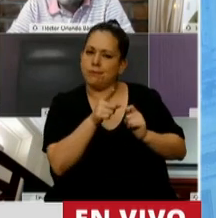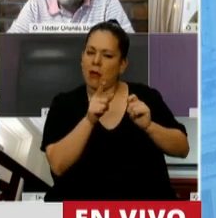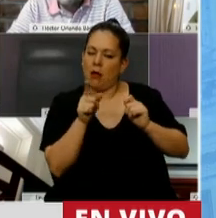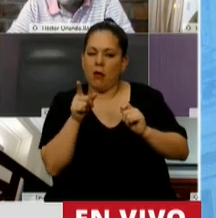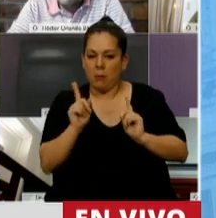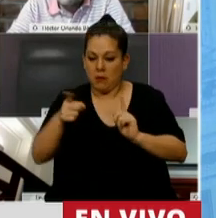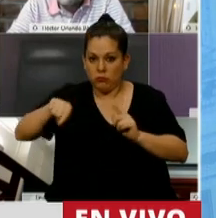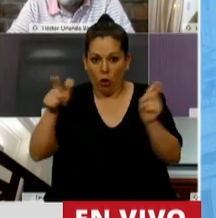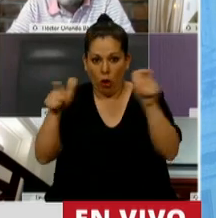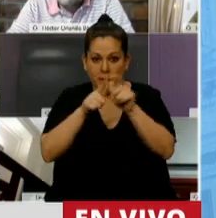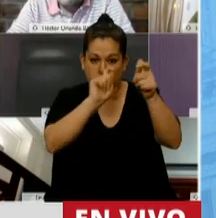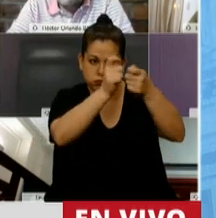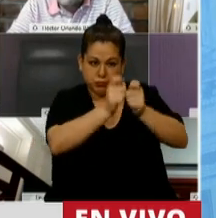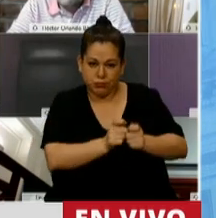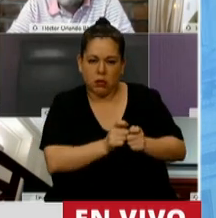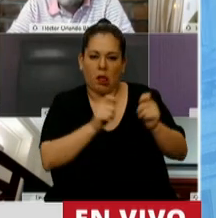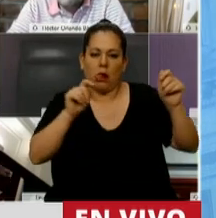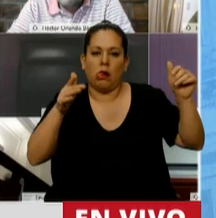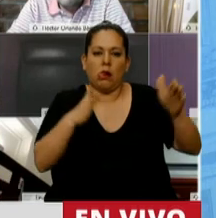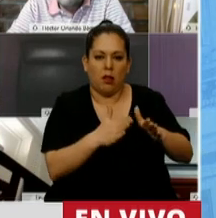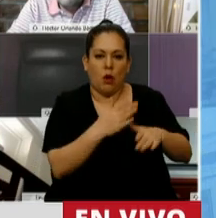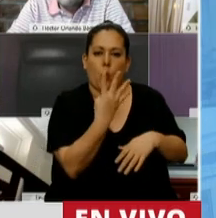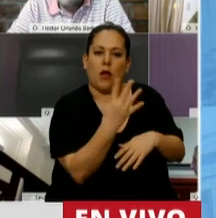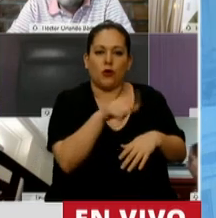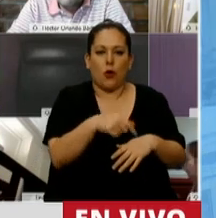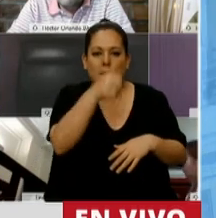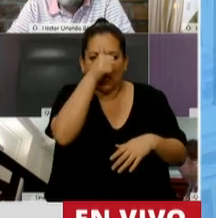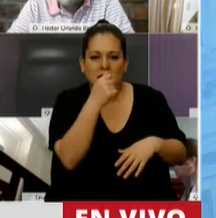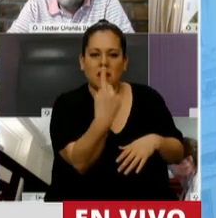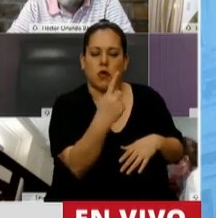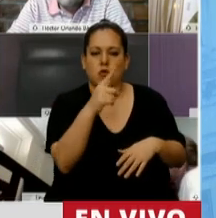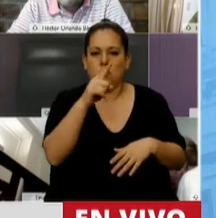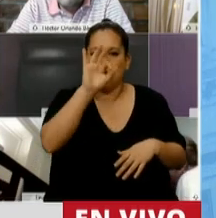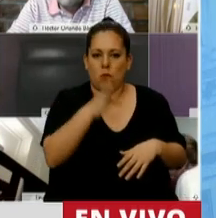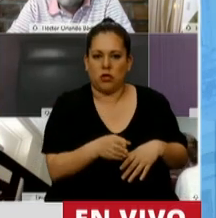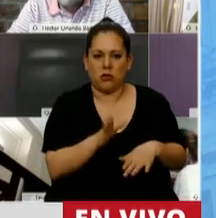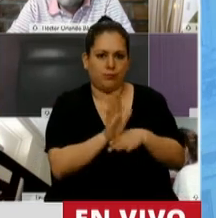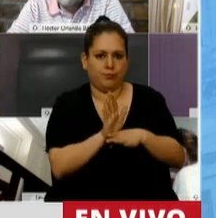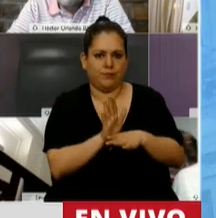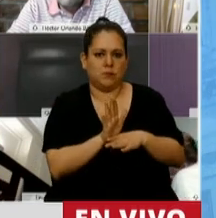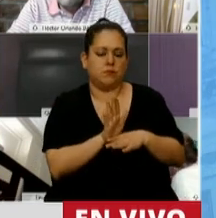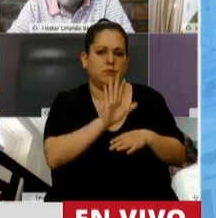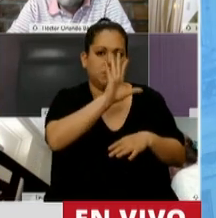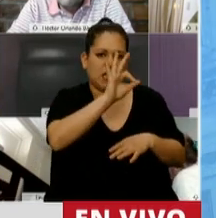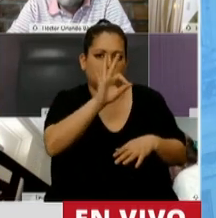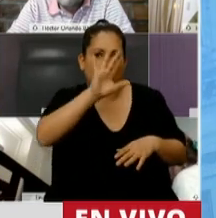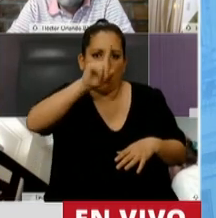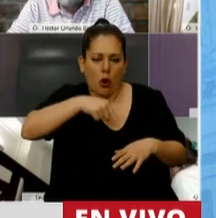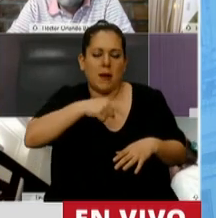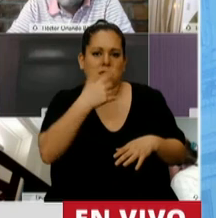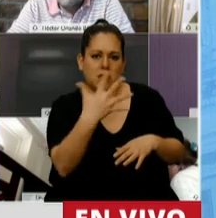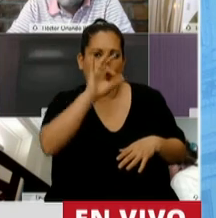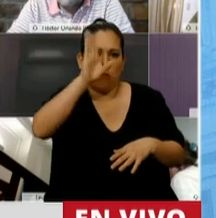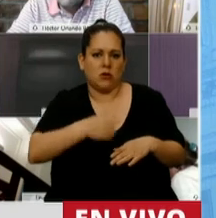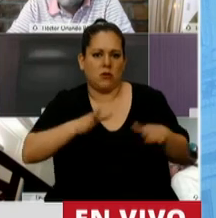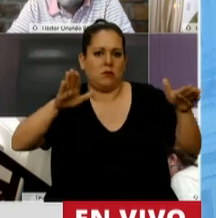de planillas, bajó a un 4.61%. Eso significa una reducción del 0.05%. Eso significa